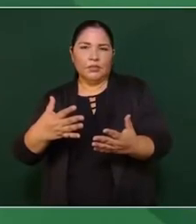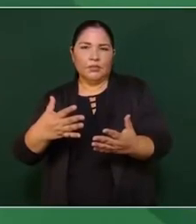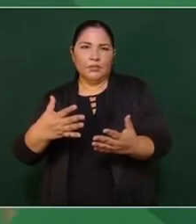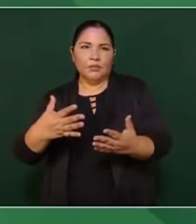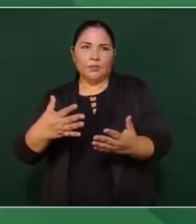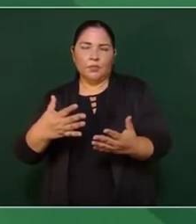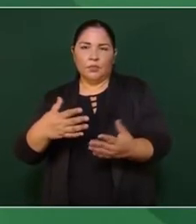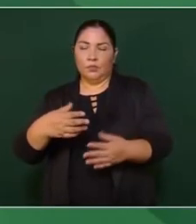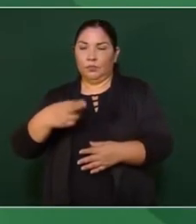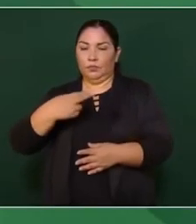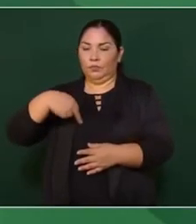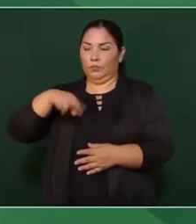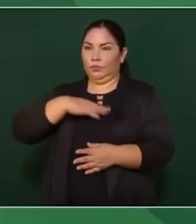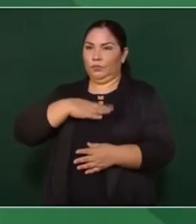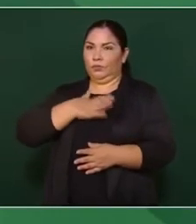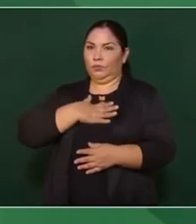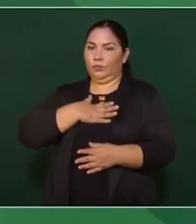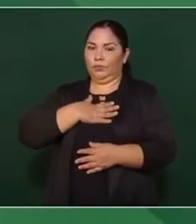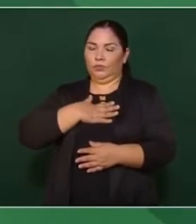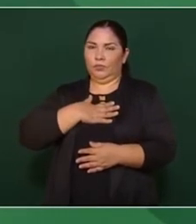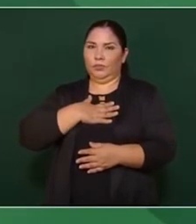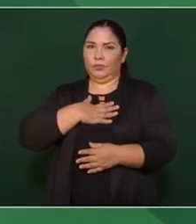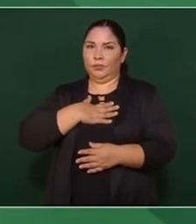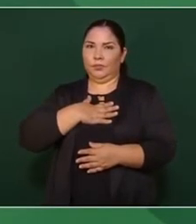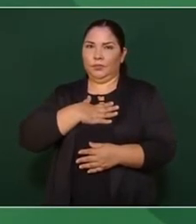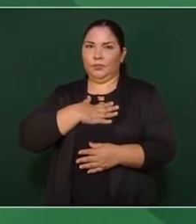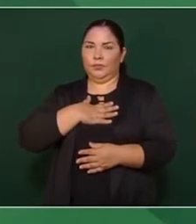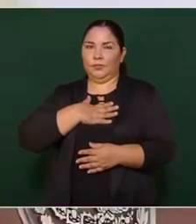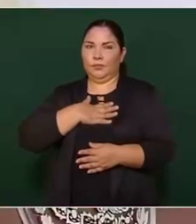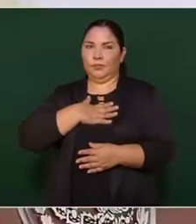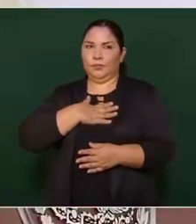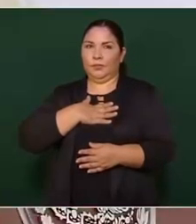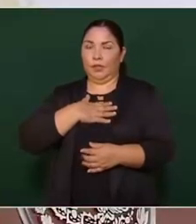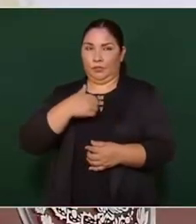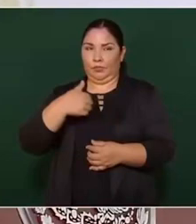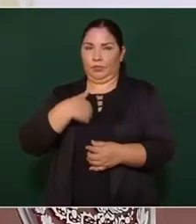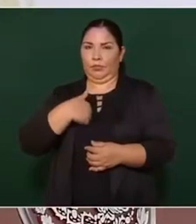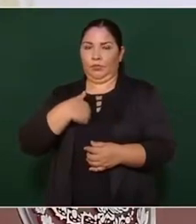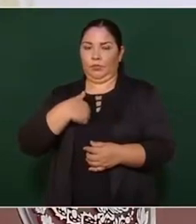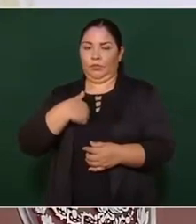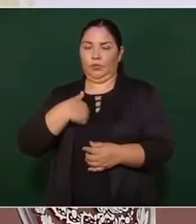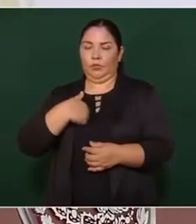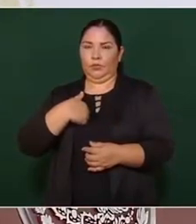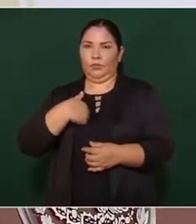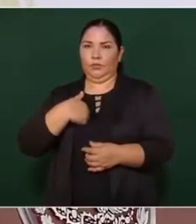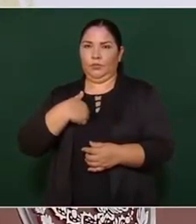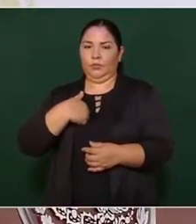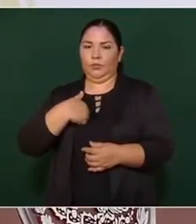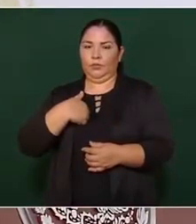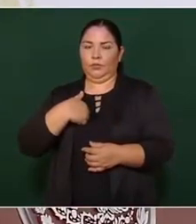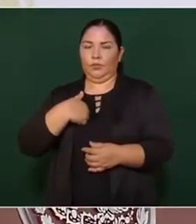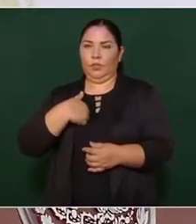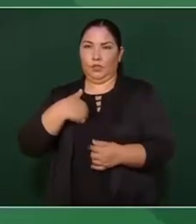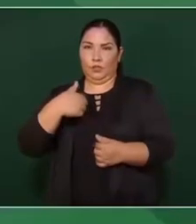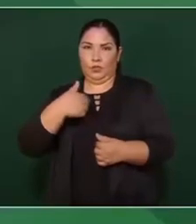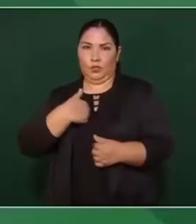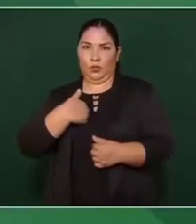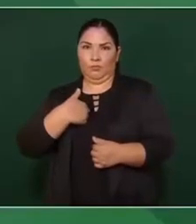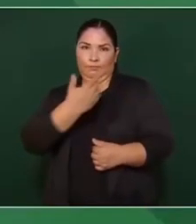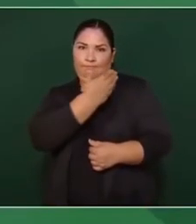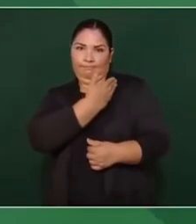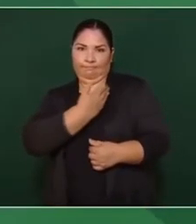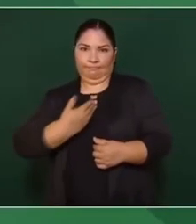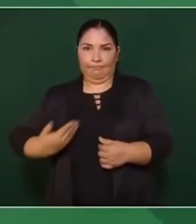Nosotros, en mi caso, como presidente,